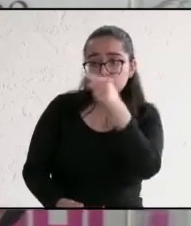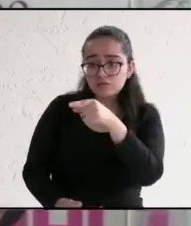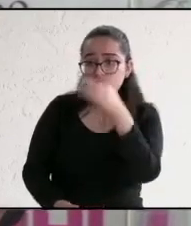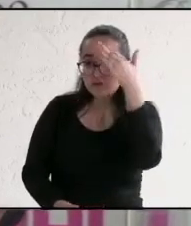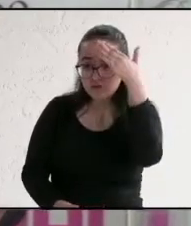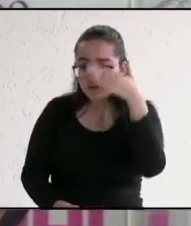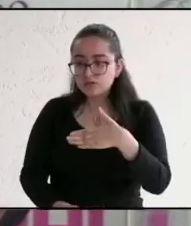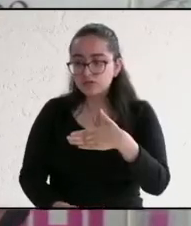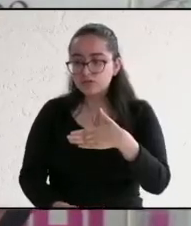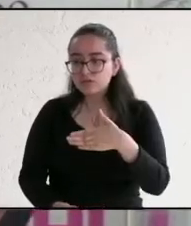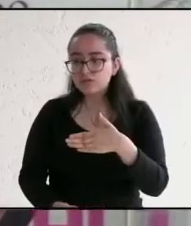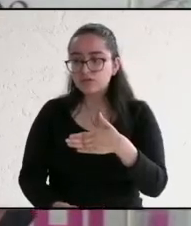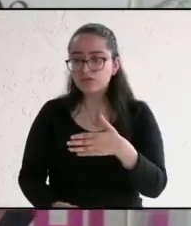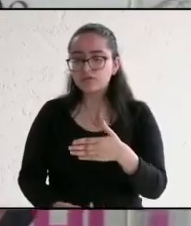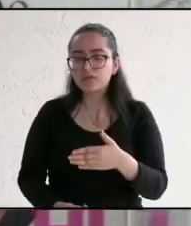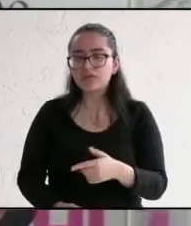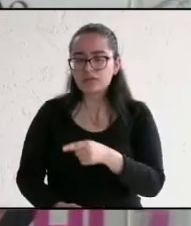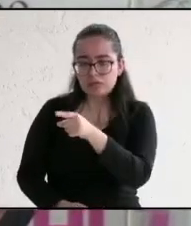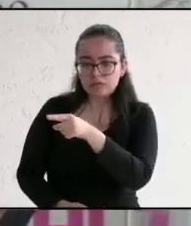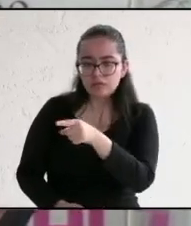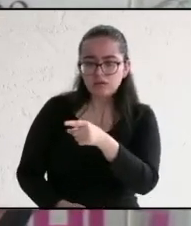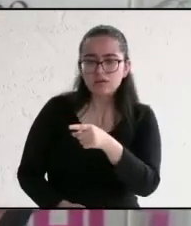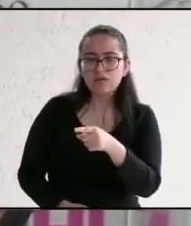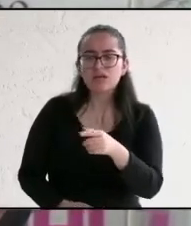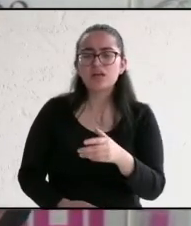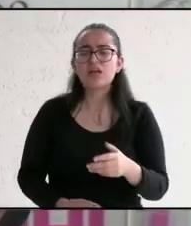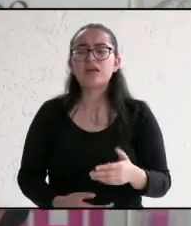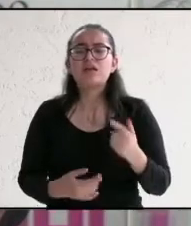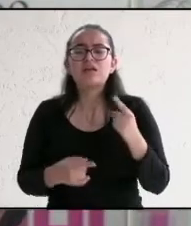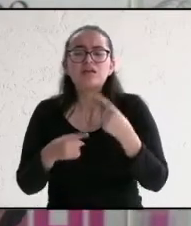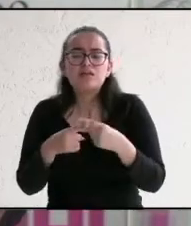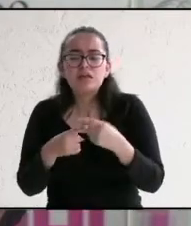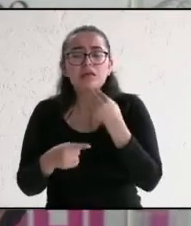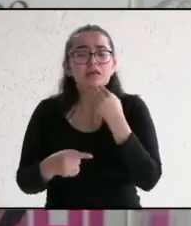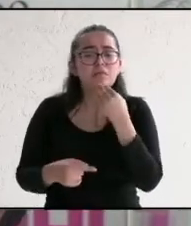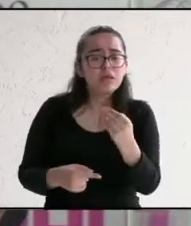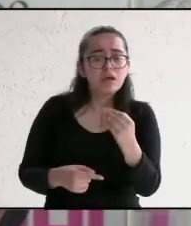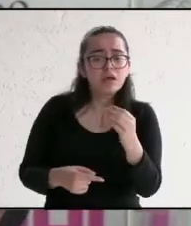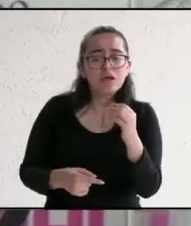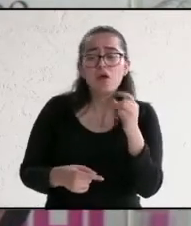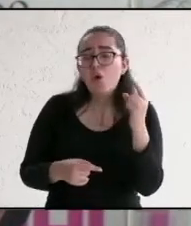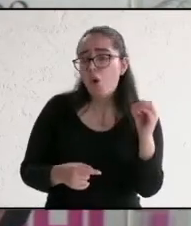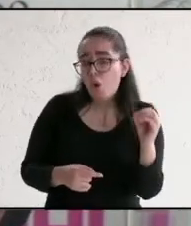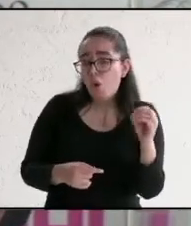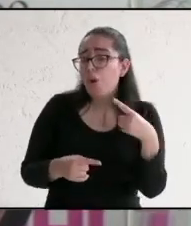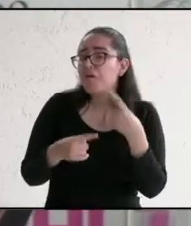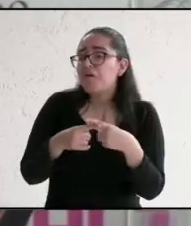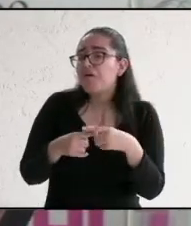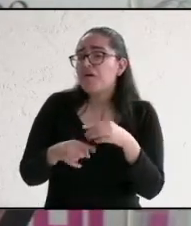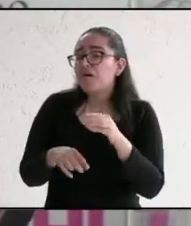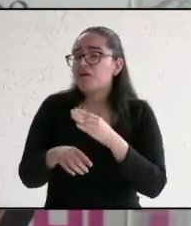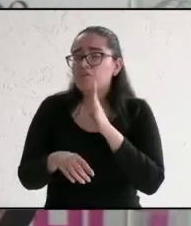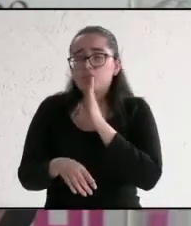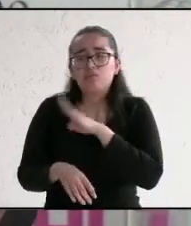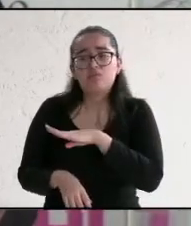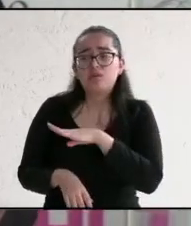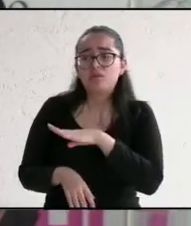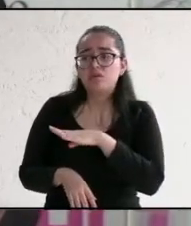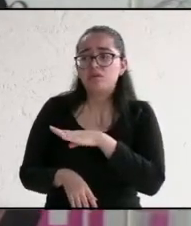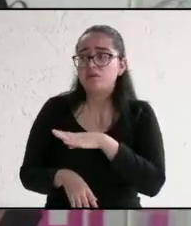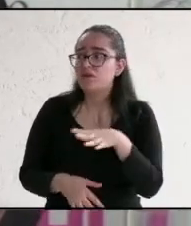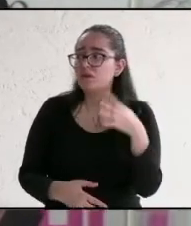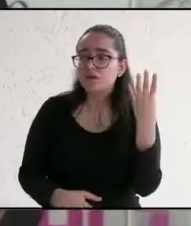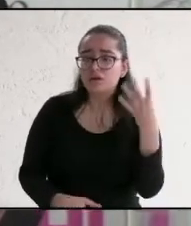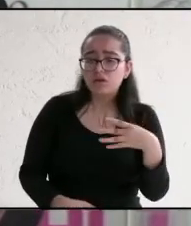hemos servido y los actopeños saben bien quiénes lo han hecho bien y quiénes lo han hecho mal. Esta vez tiene la oportunidad de entre 14